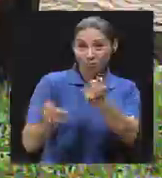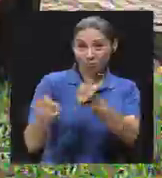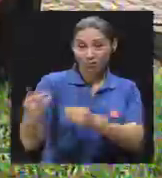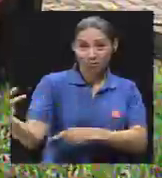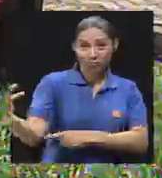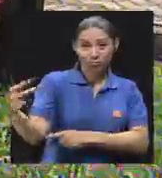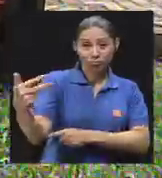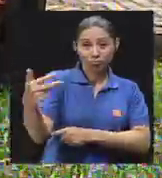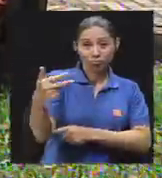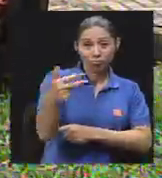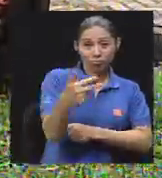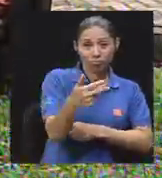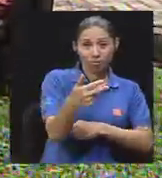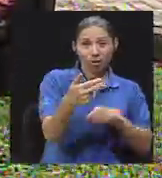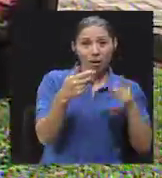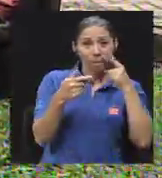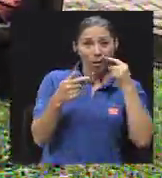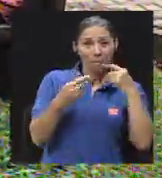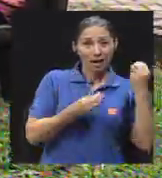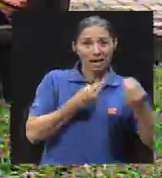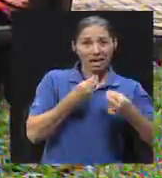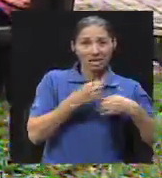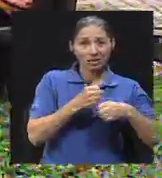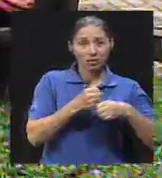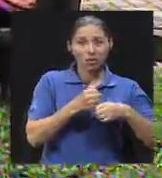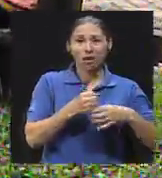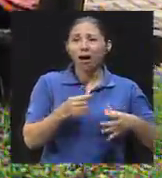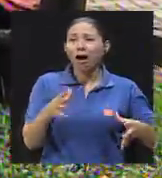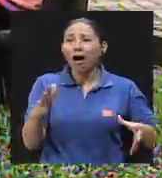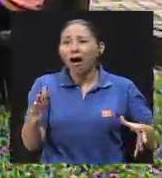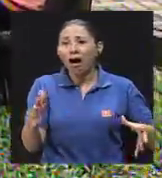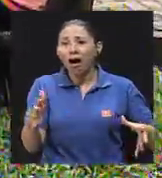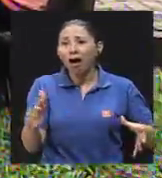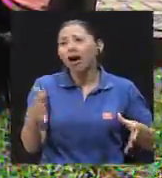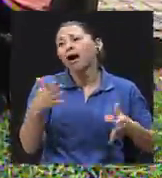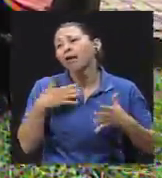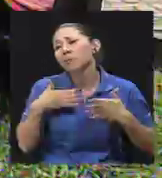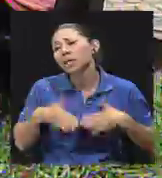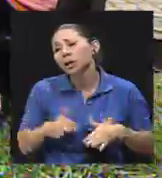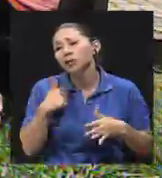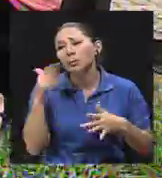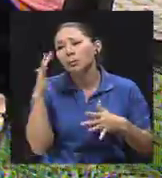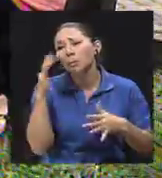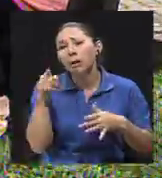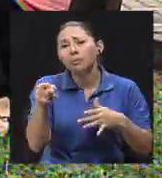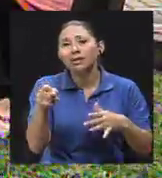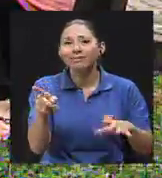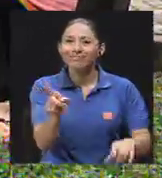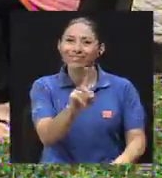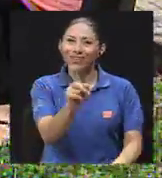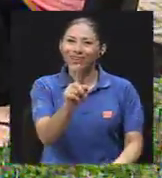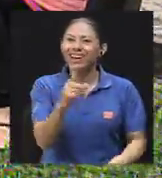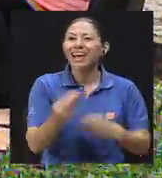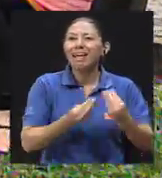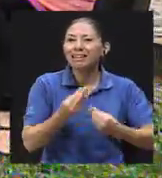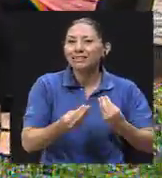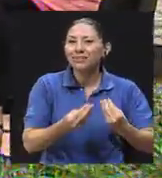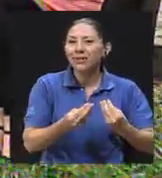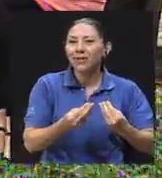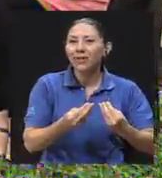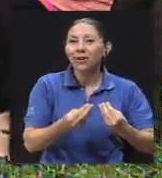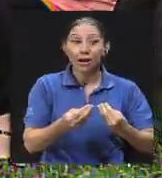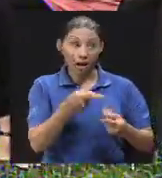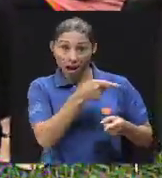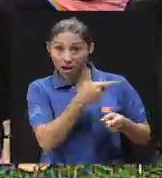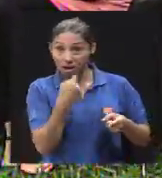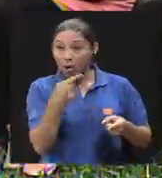¿cuál fue la reacción? Le dijo, mi hijo estaba llorando, sufriendo. No. No. Ah, mi hijo, qué angustia, venga,